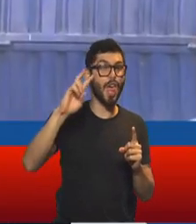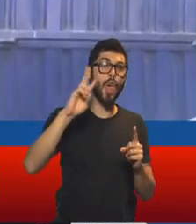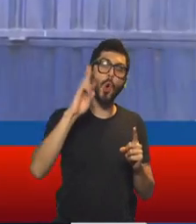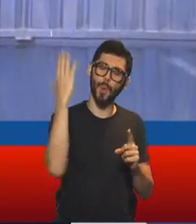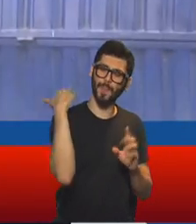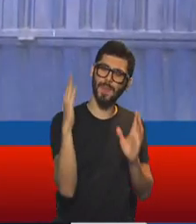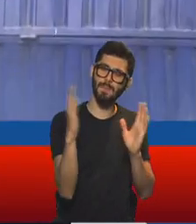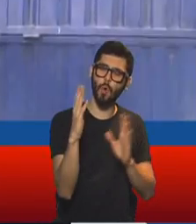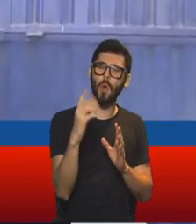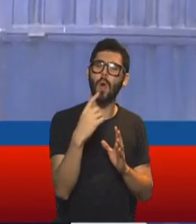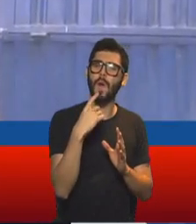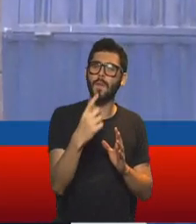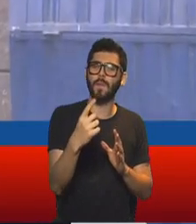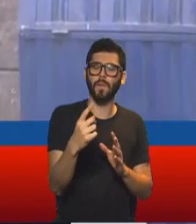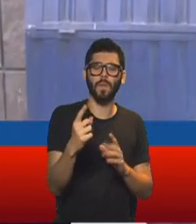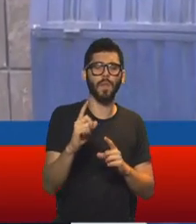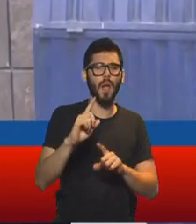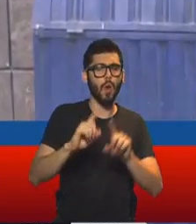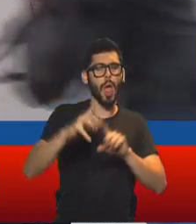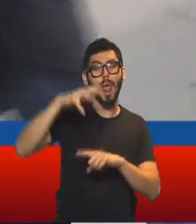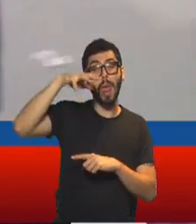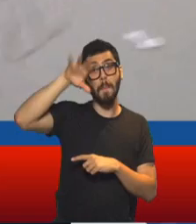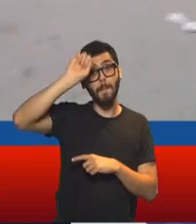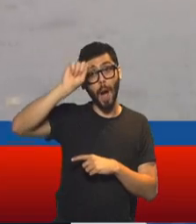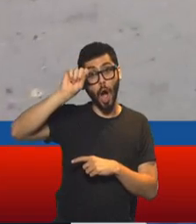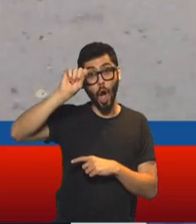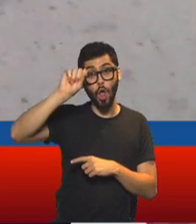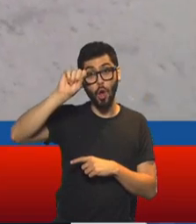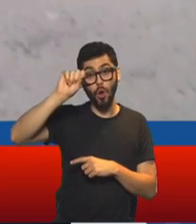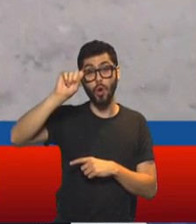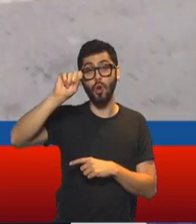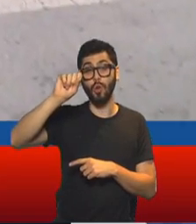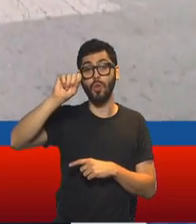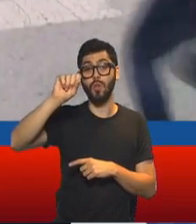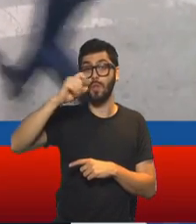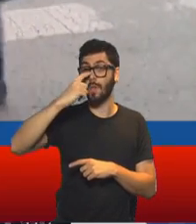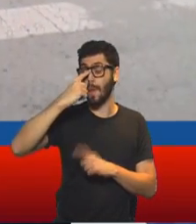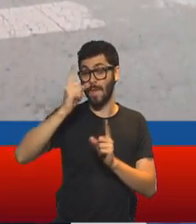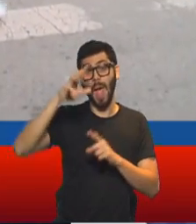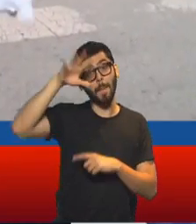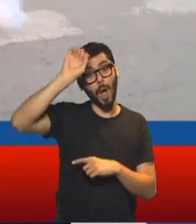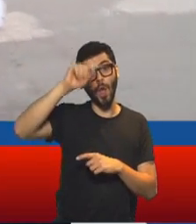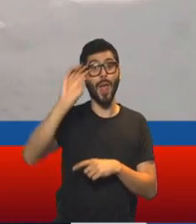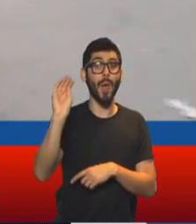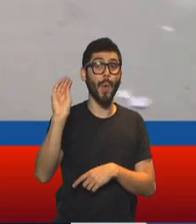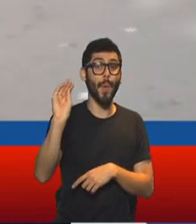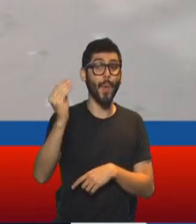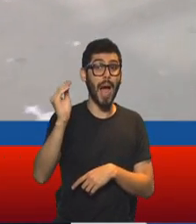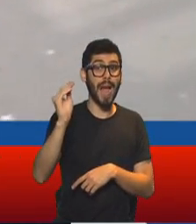reuniones de él entonces embajador, bueno, el embajador, sigue siendo el embajador de Brasil